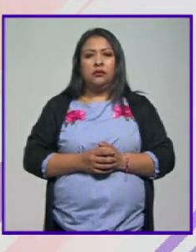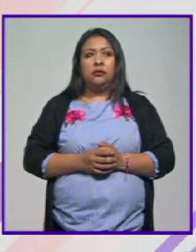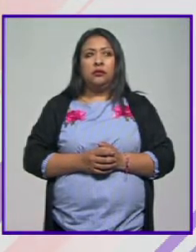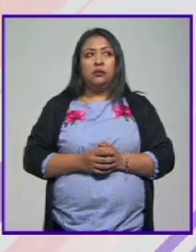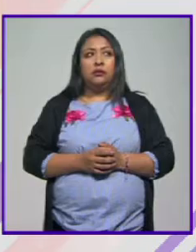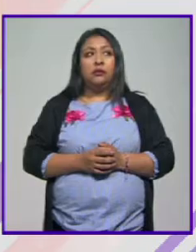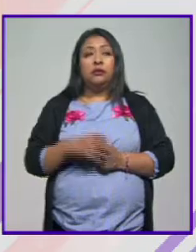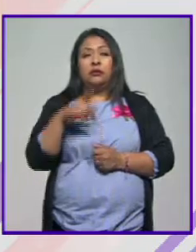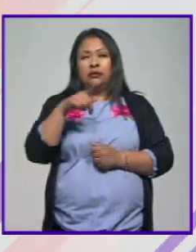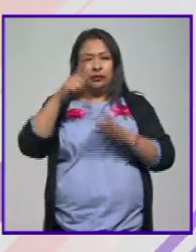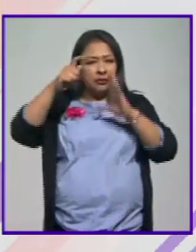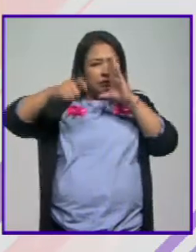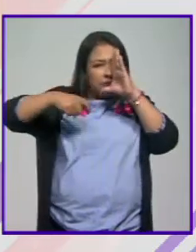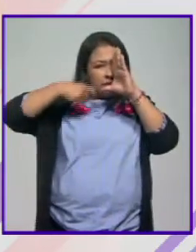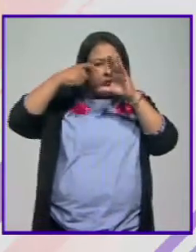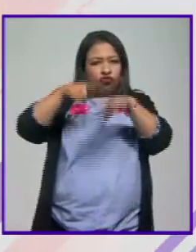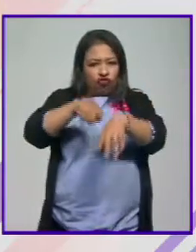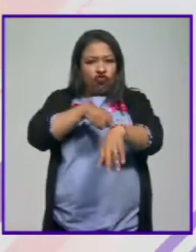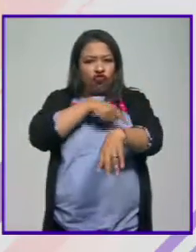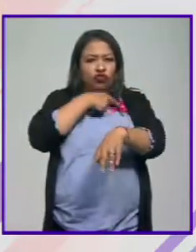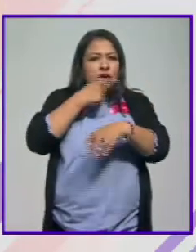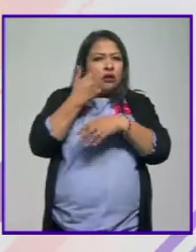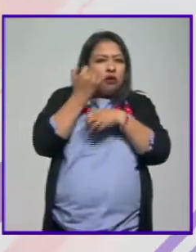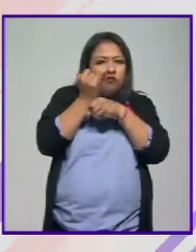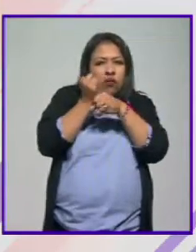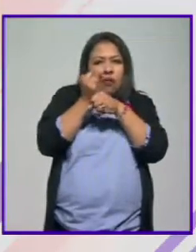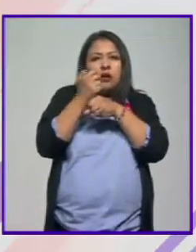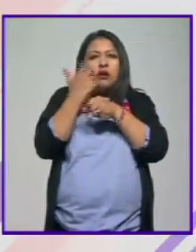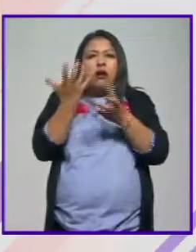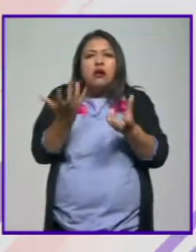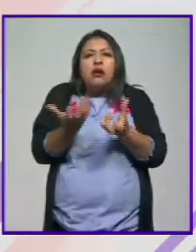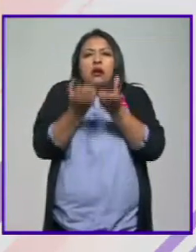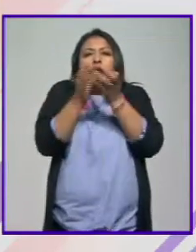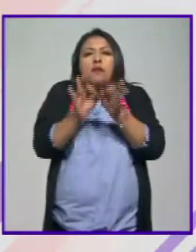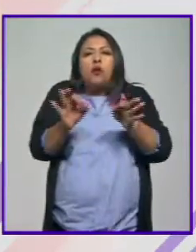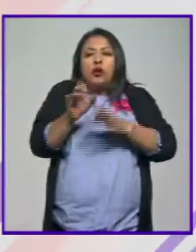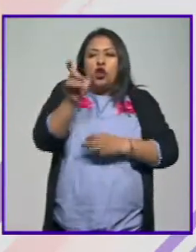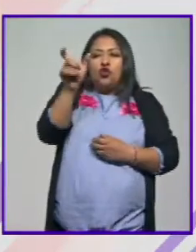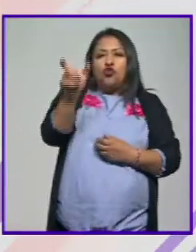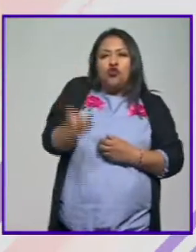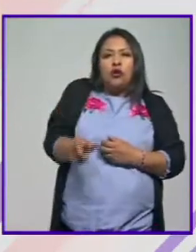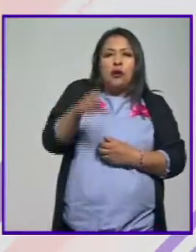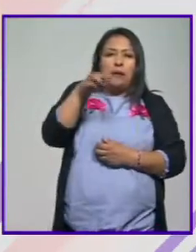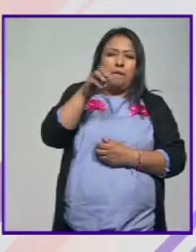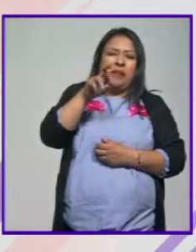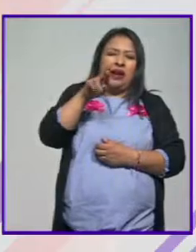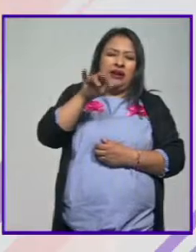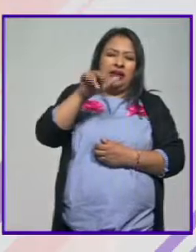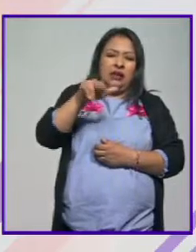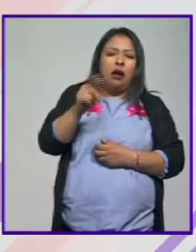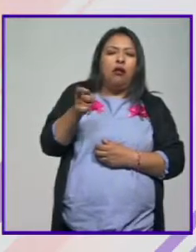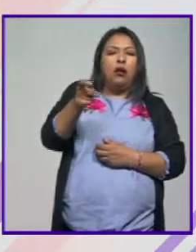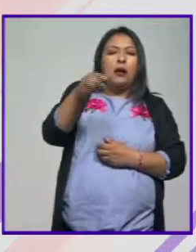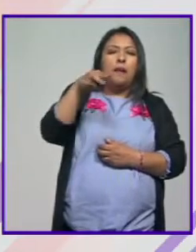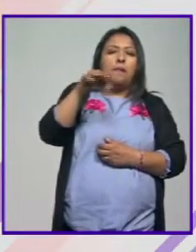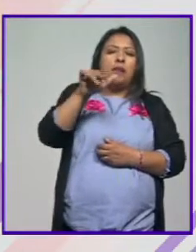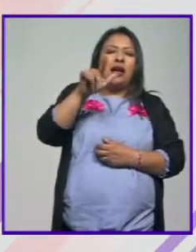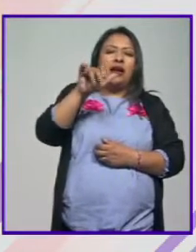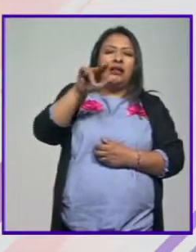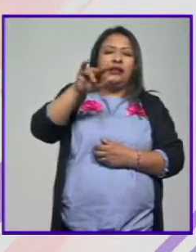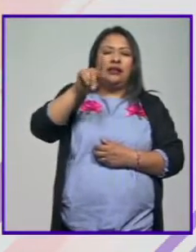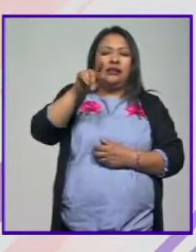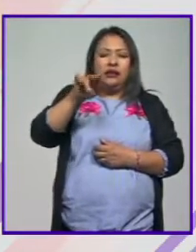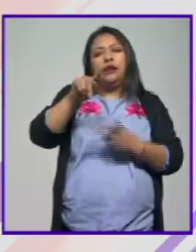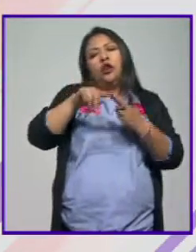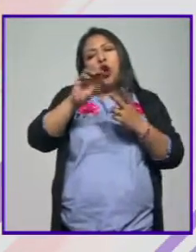Este largometraje documental intenta rescatar la importancia de la figura de Marina o la Malinche